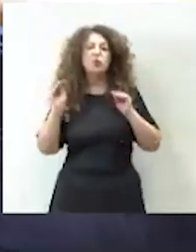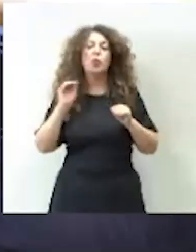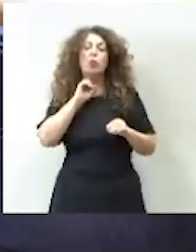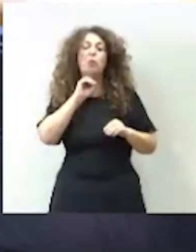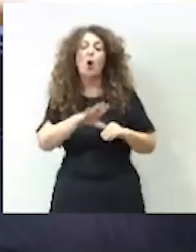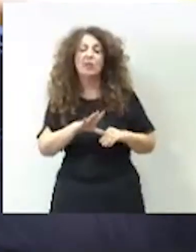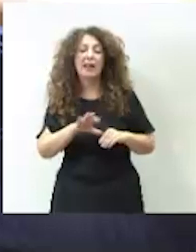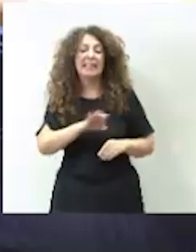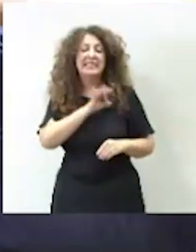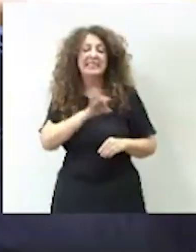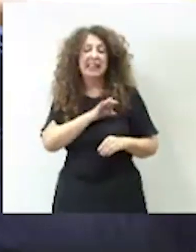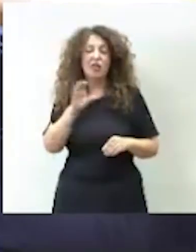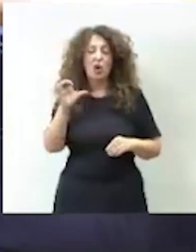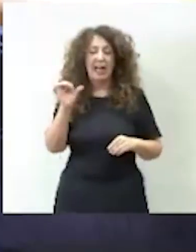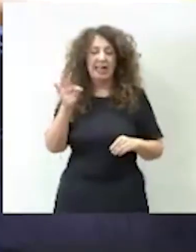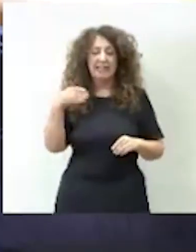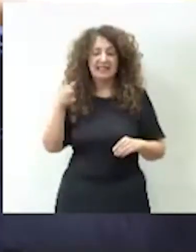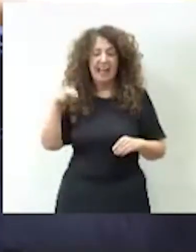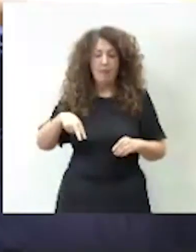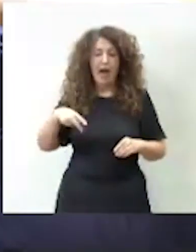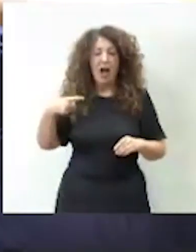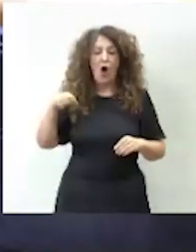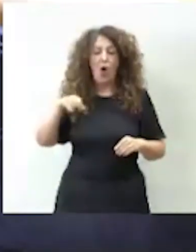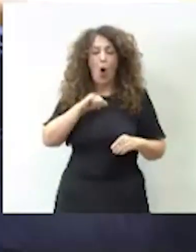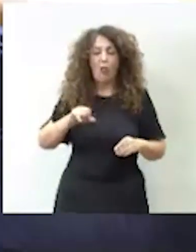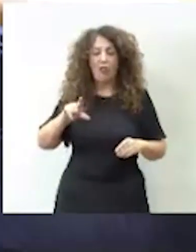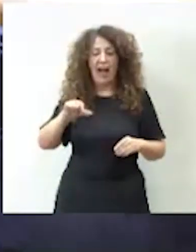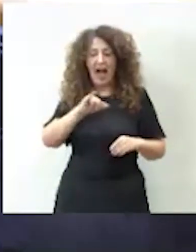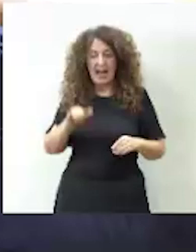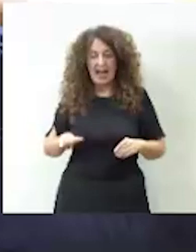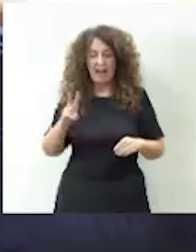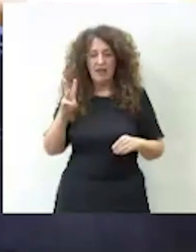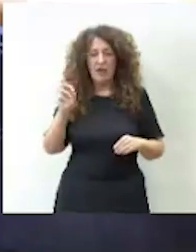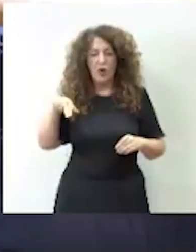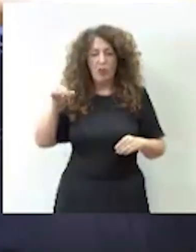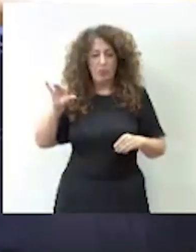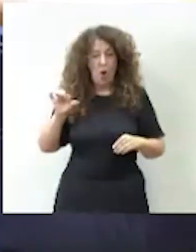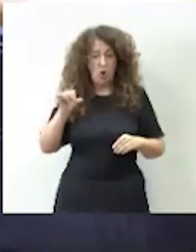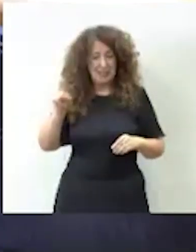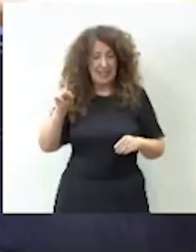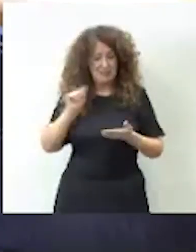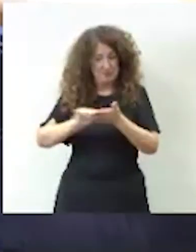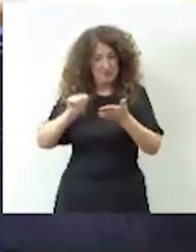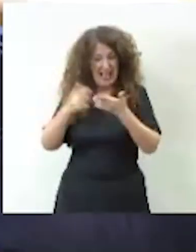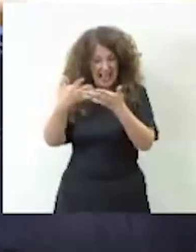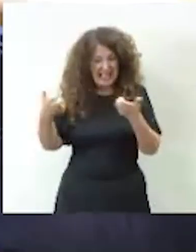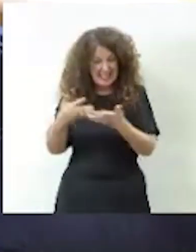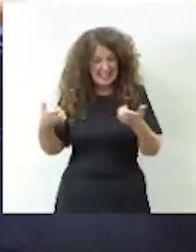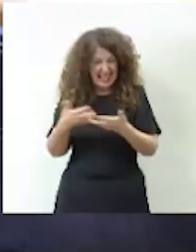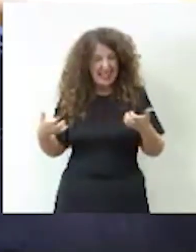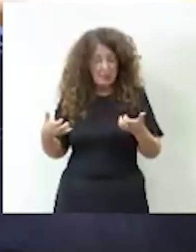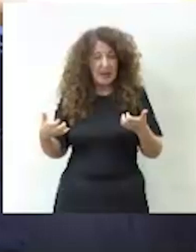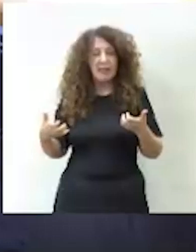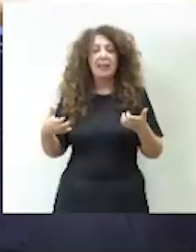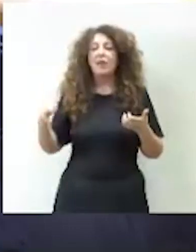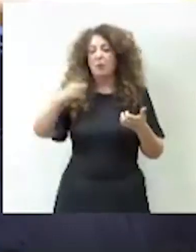portavozes, el señor Esteban Gonzalo Spons, lo escribió y lo clarificó de una manera tan evidente, lo voy a leer porque esto es lo que ustedes